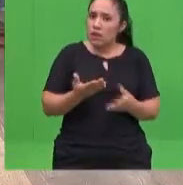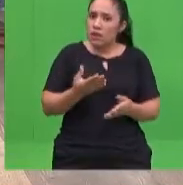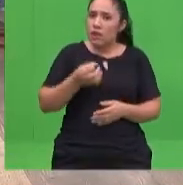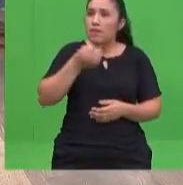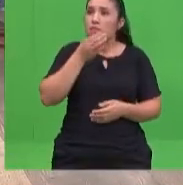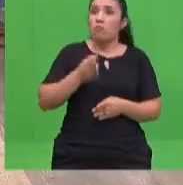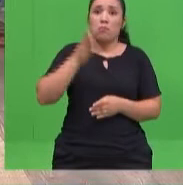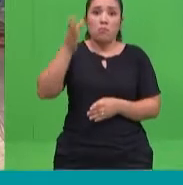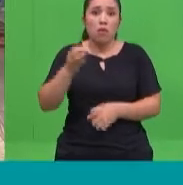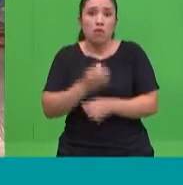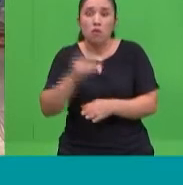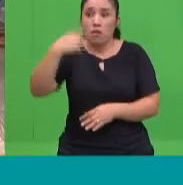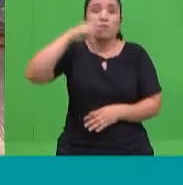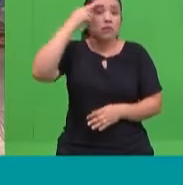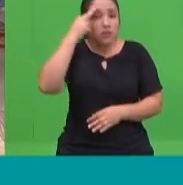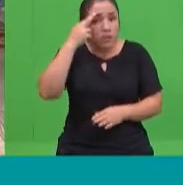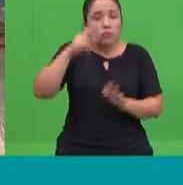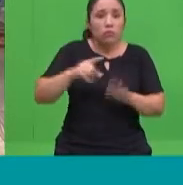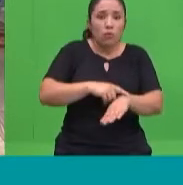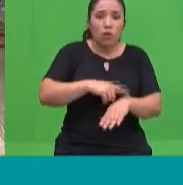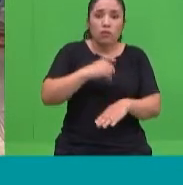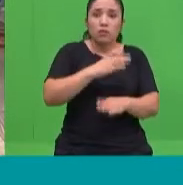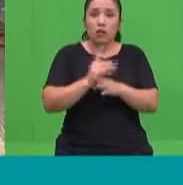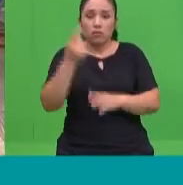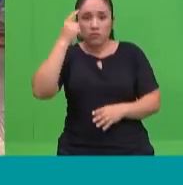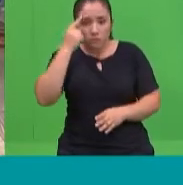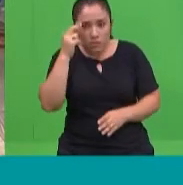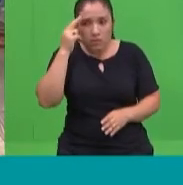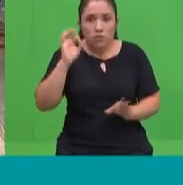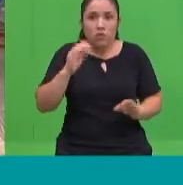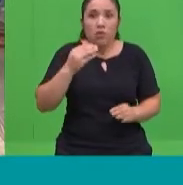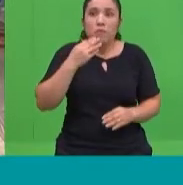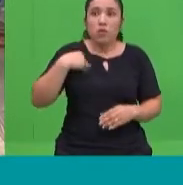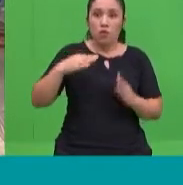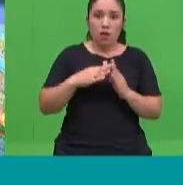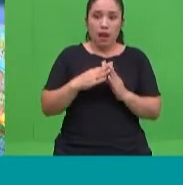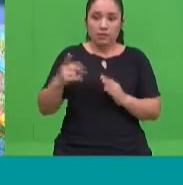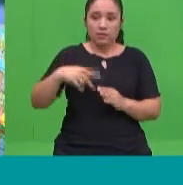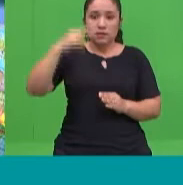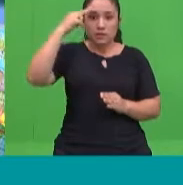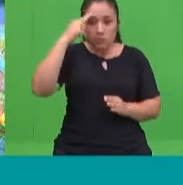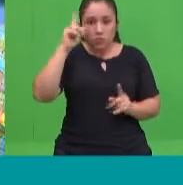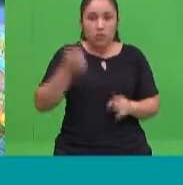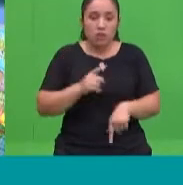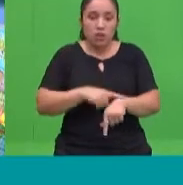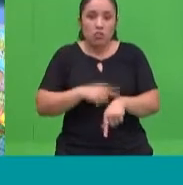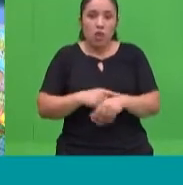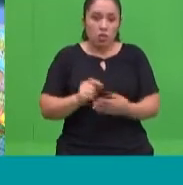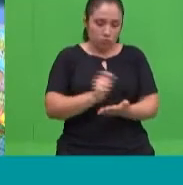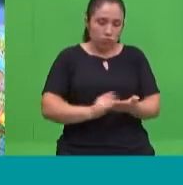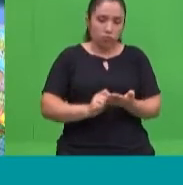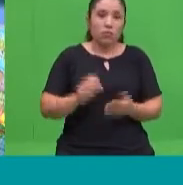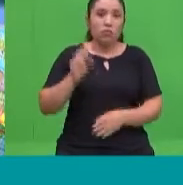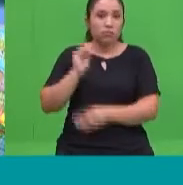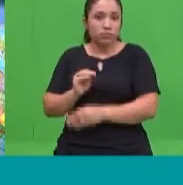alzar la plataforma, enviar por WhatsApp, etc. Entonces, nos vemos en la disyuntiva de cómo los criamos,